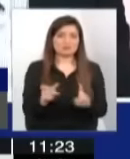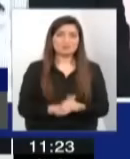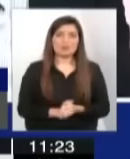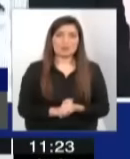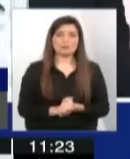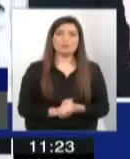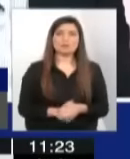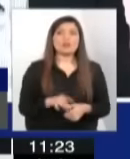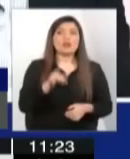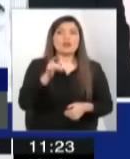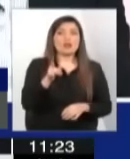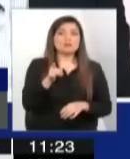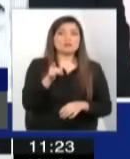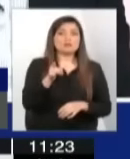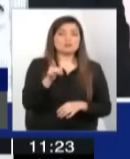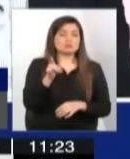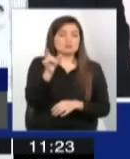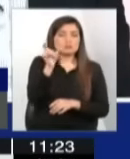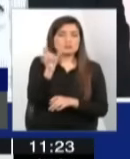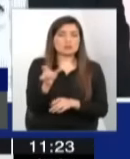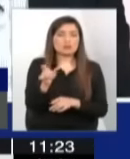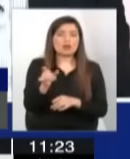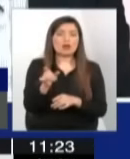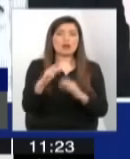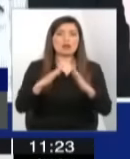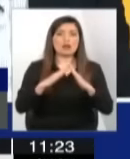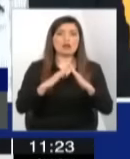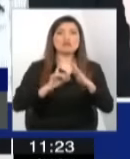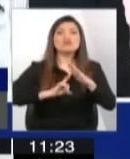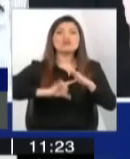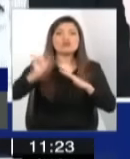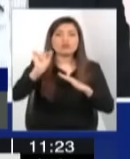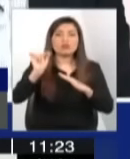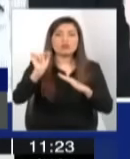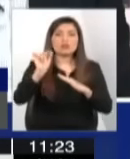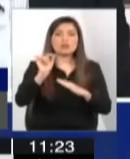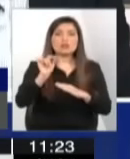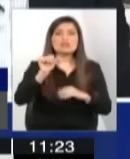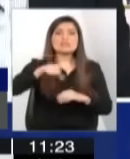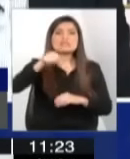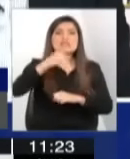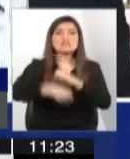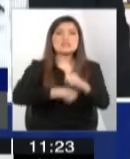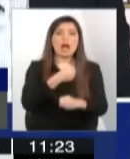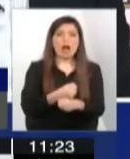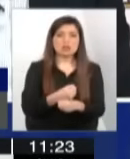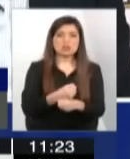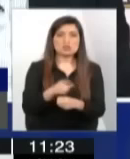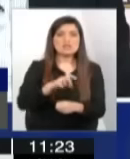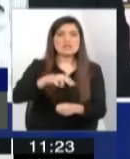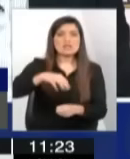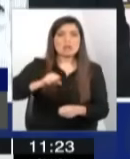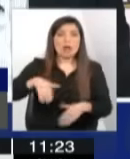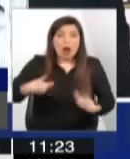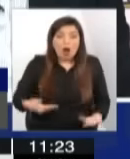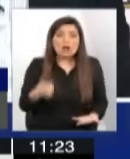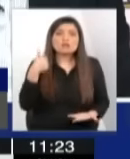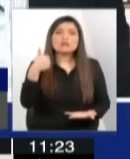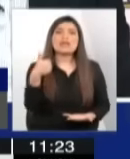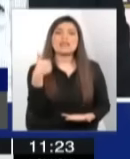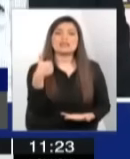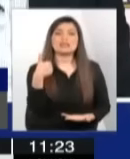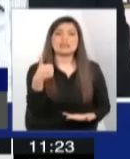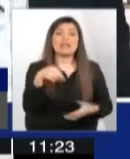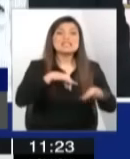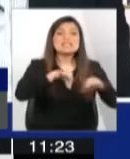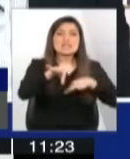fugó del Sename a los 16 años. Hoy día es gerente de la Fundación de Egresados de Casas de Menores. Es